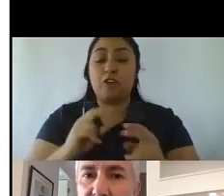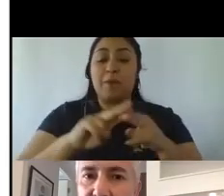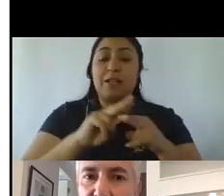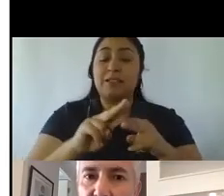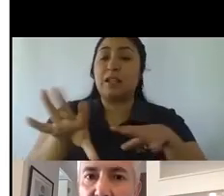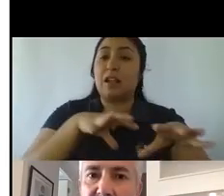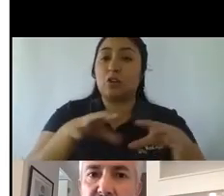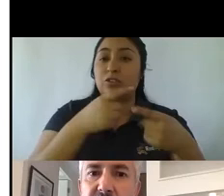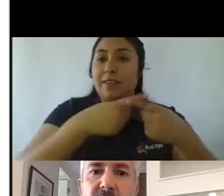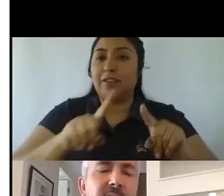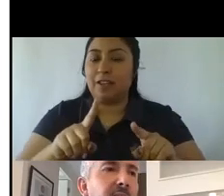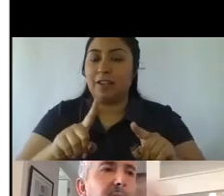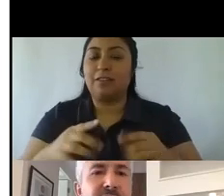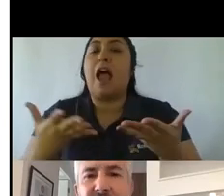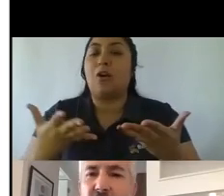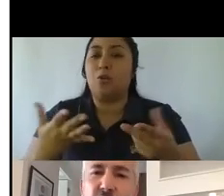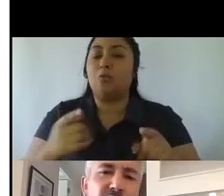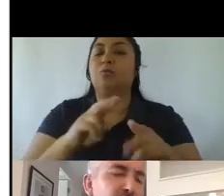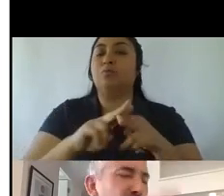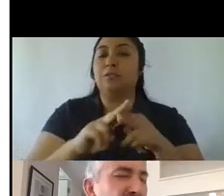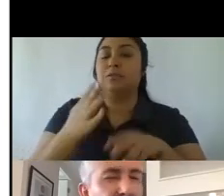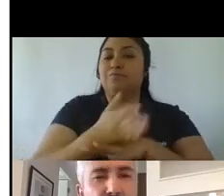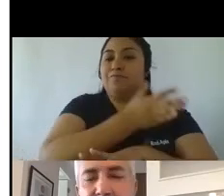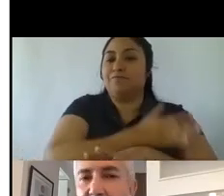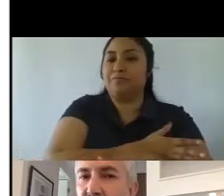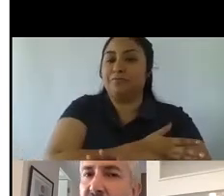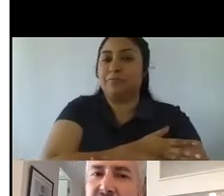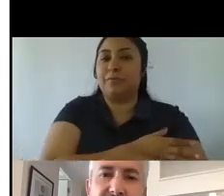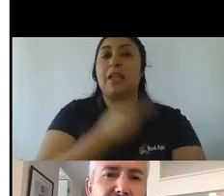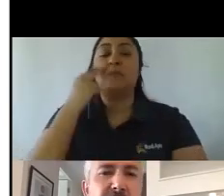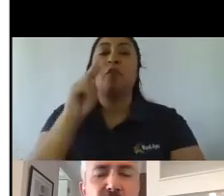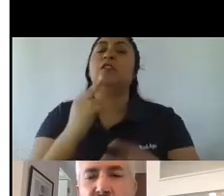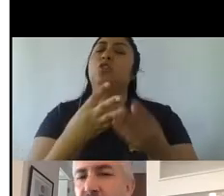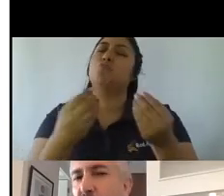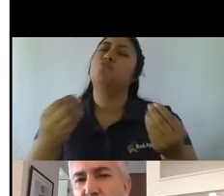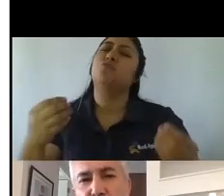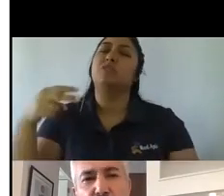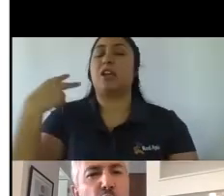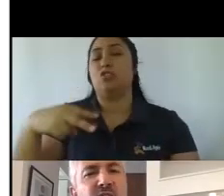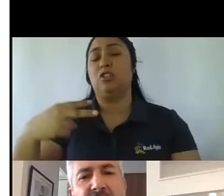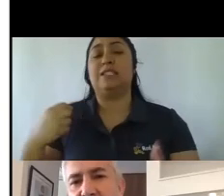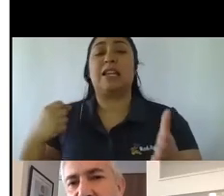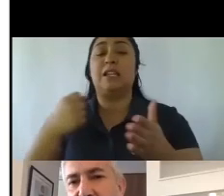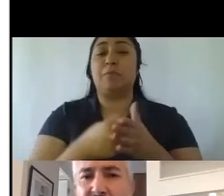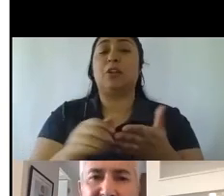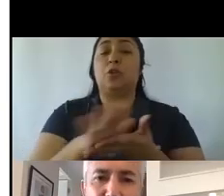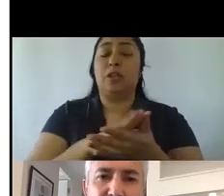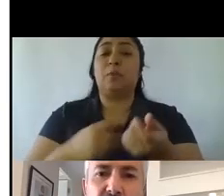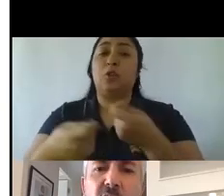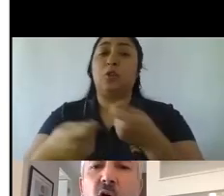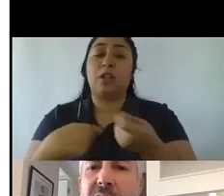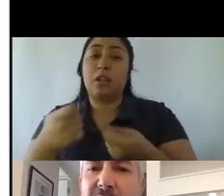veníamos haciéndolas antes. Y en esto hemos visto millones de noticias en donde dicen que el impacto, por ejemplo, en negocios offline serán apocalípticos,